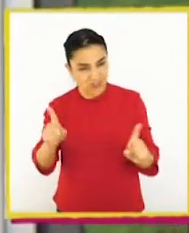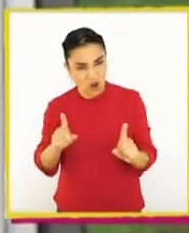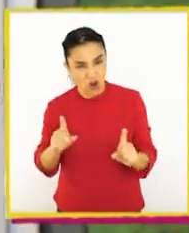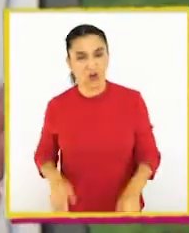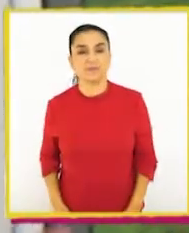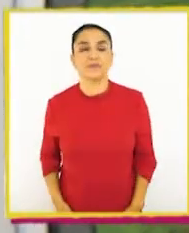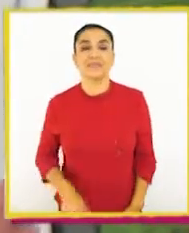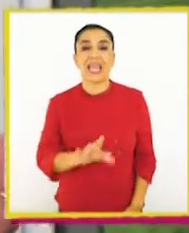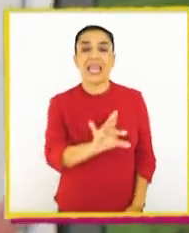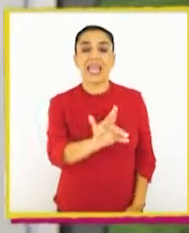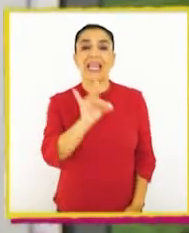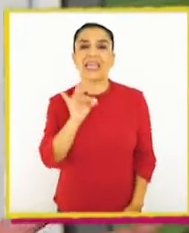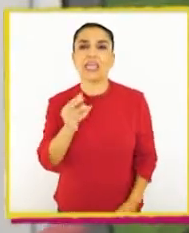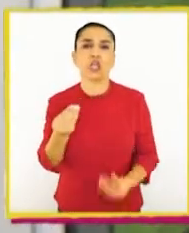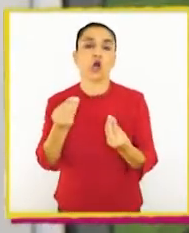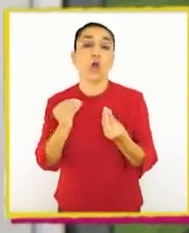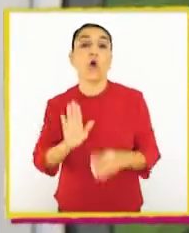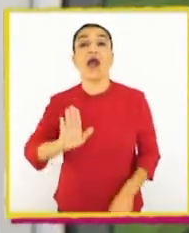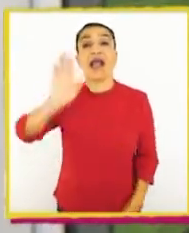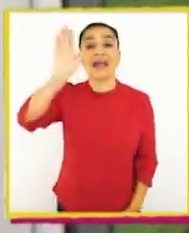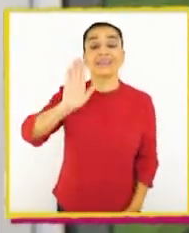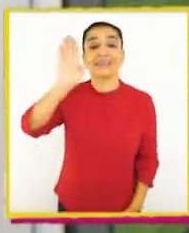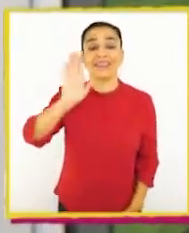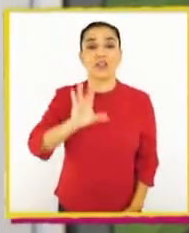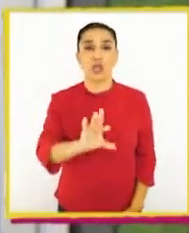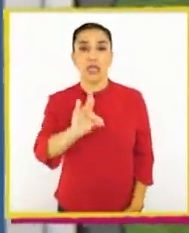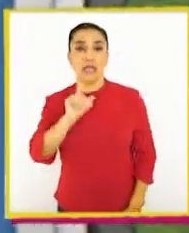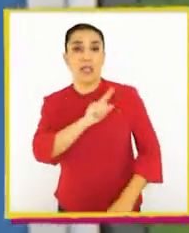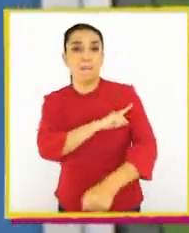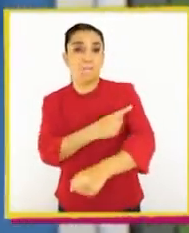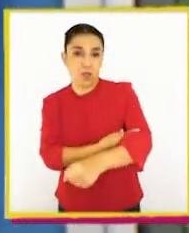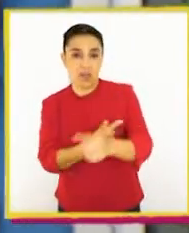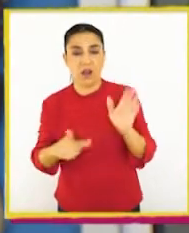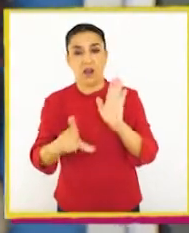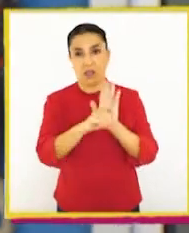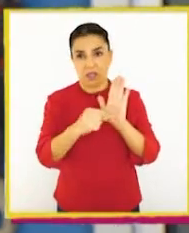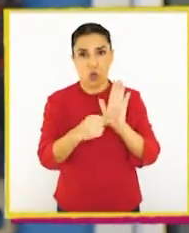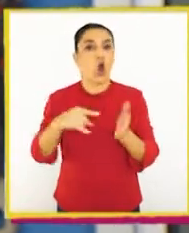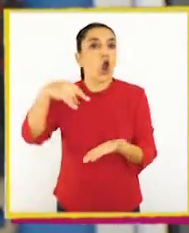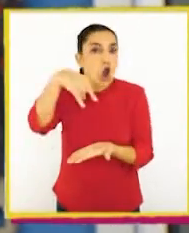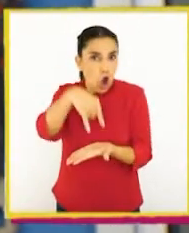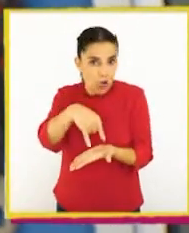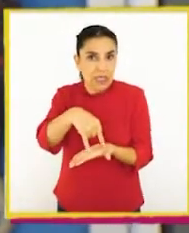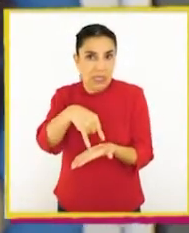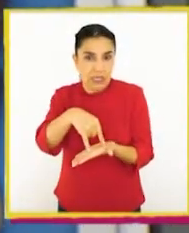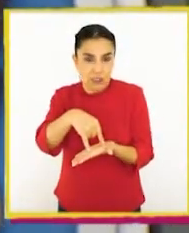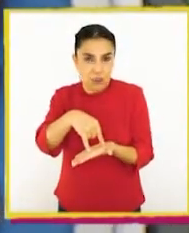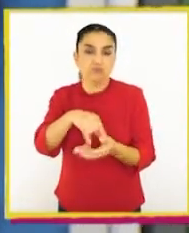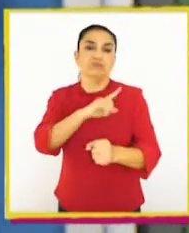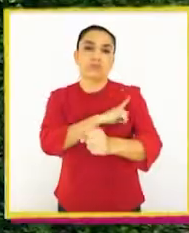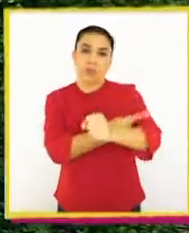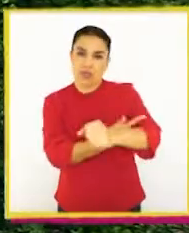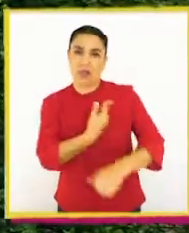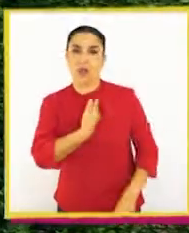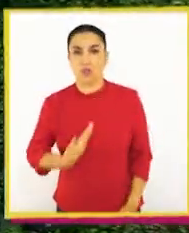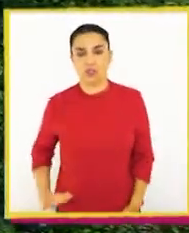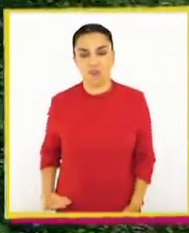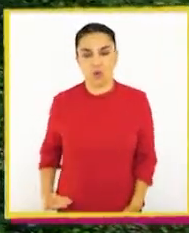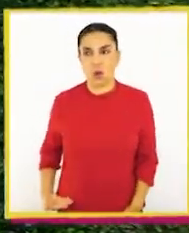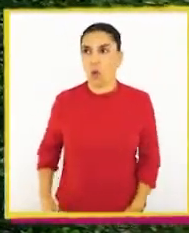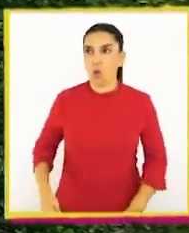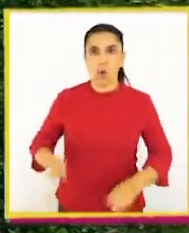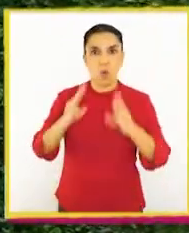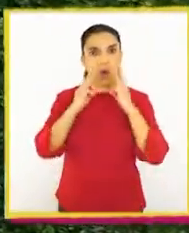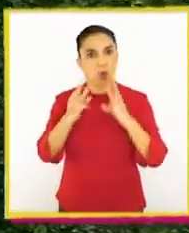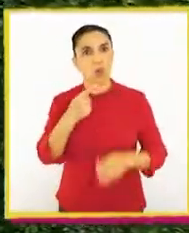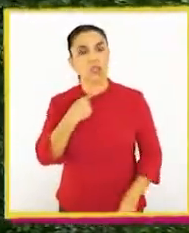Son elegidos en base a los candidatos que elige el Poder Legislativo, es decir, el Congreso y el Poder Ejecutivo. ¡Guau!